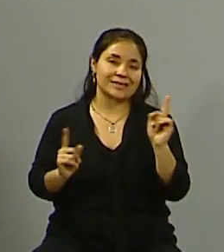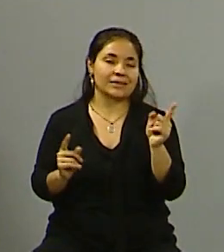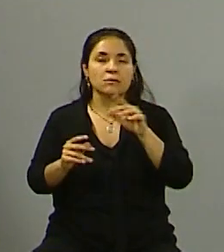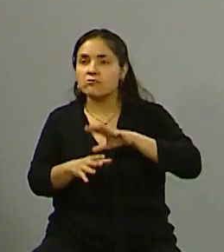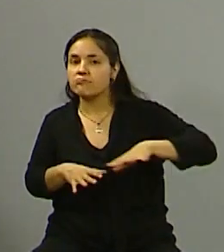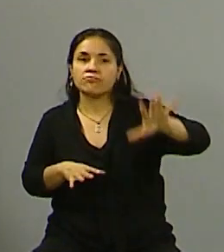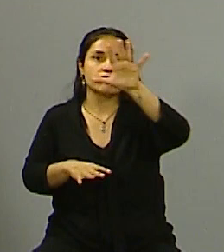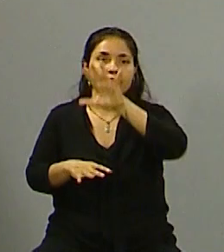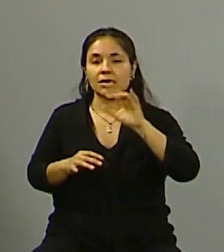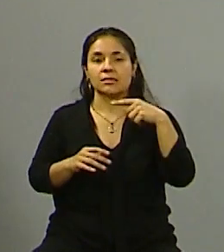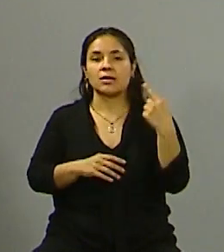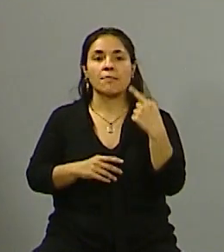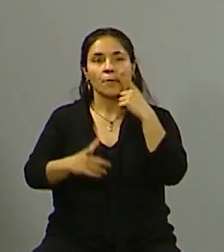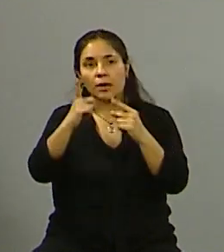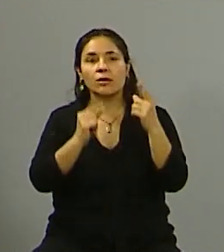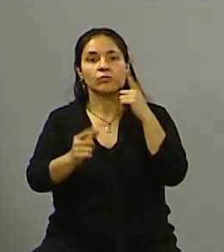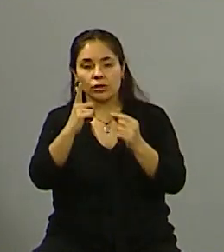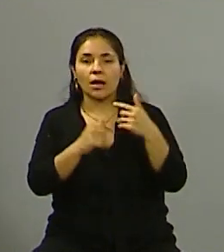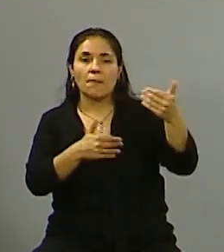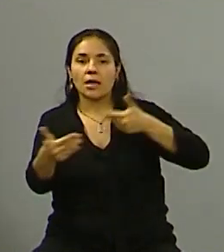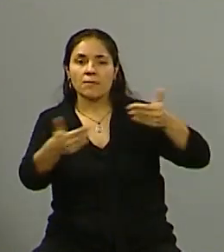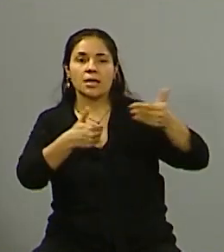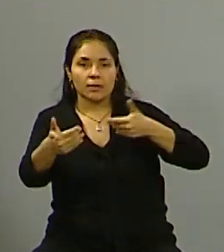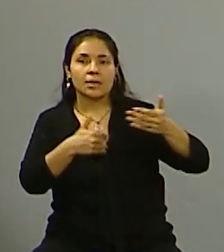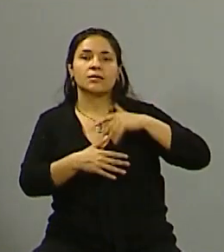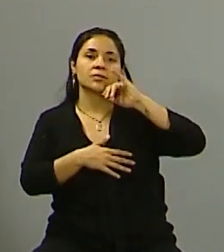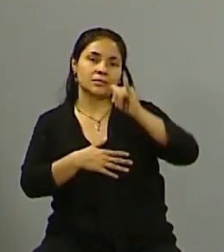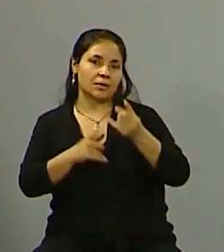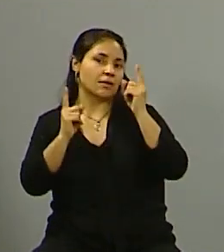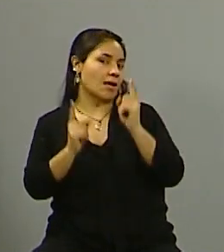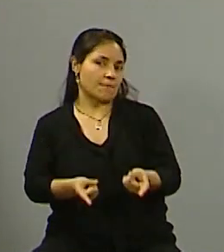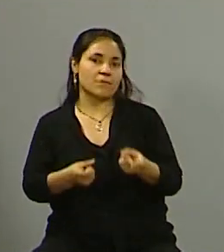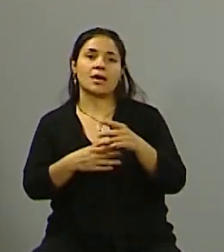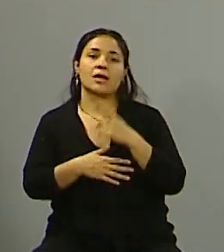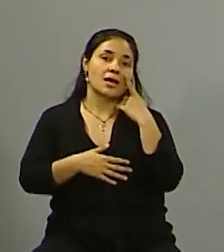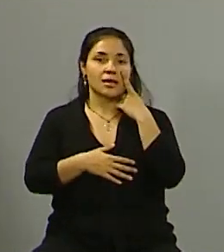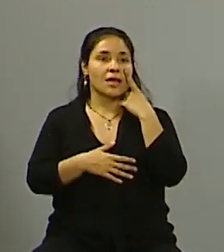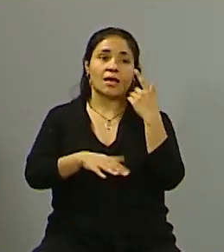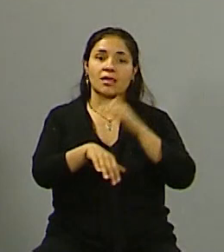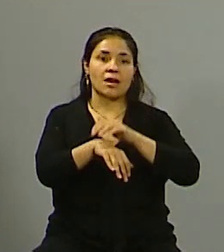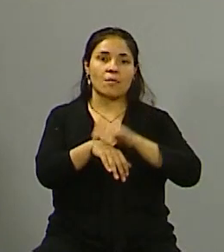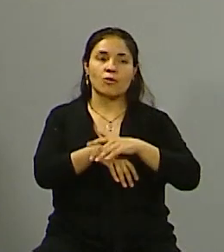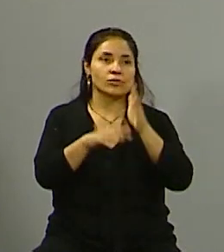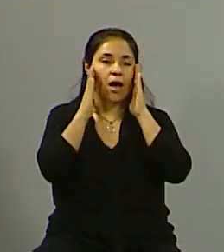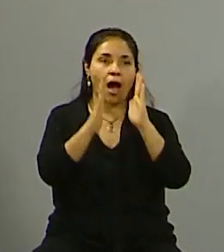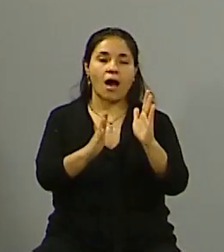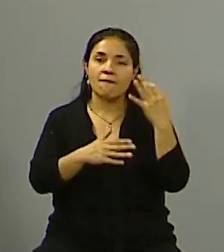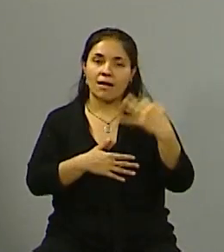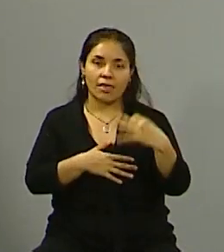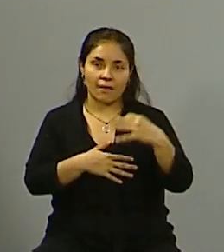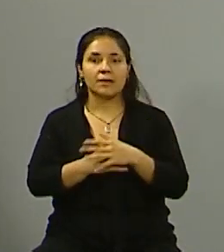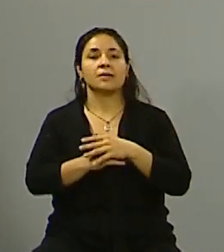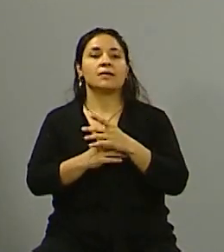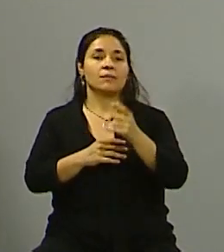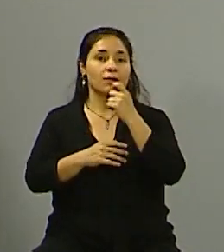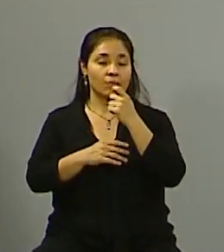es constante en el departamento y es una función crítica que también presta el intendente. Entonces nosotros tenemos cada vez más cuadrilla